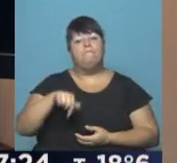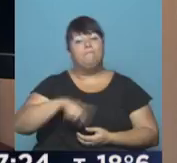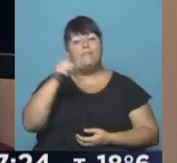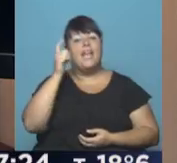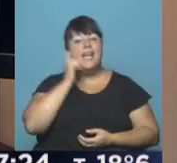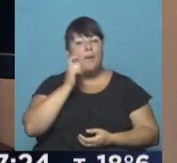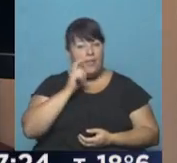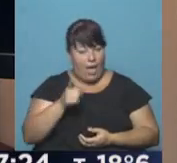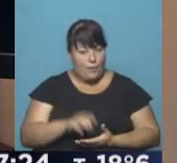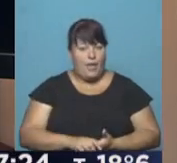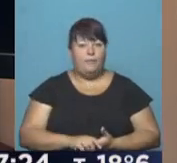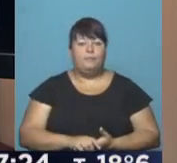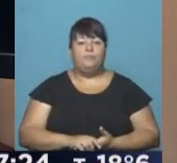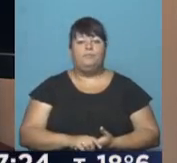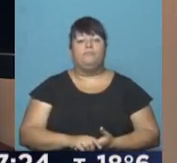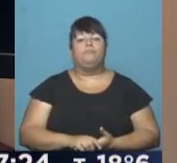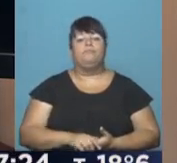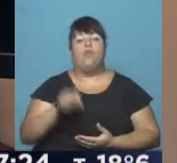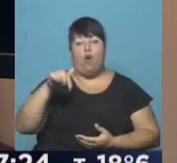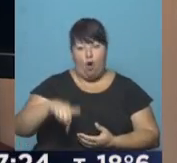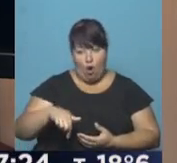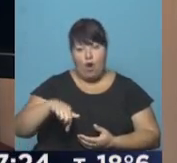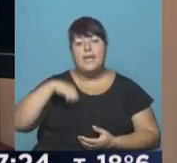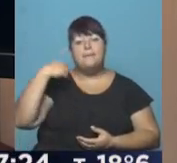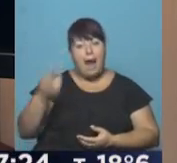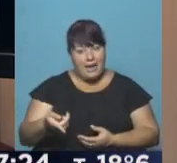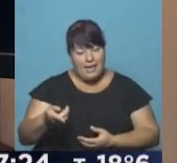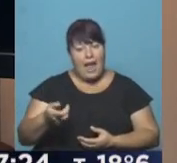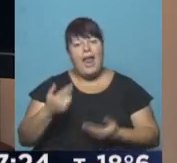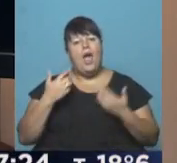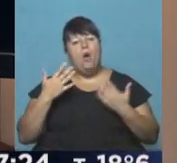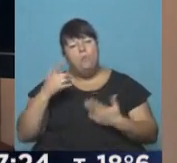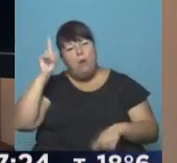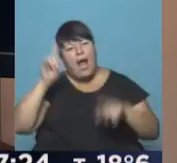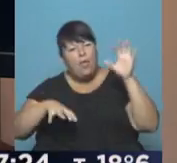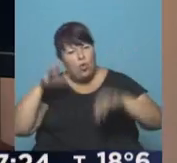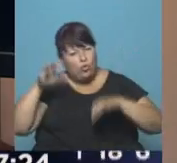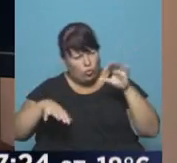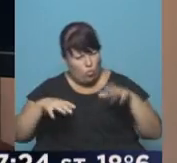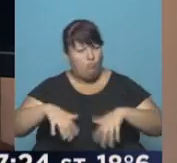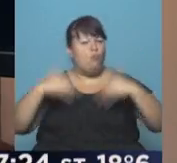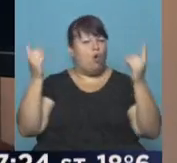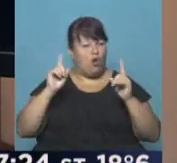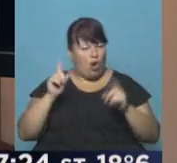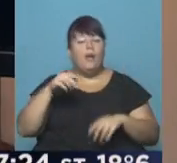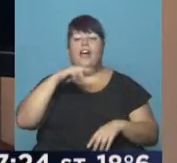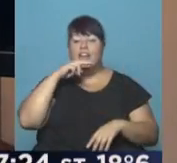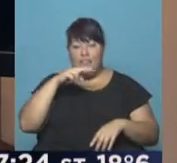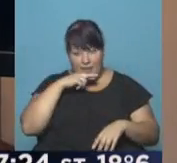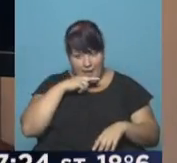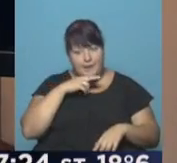ya en Comodoro Rivadavia. Tanto hoy como mañana la probabilidad de algunas lluvias, no mucho, pero el viernes